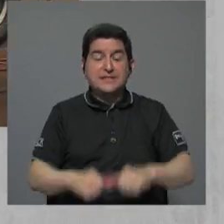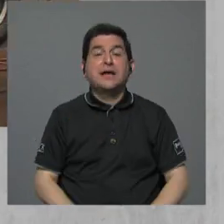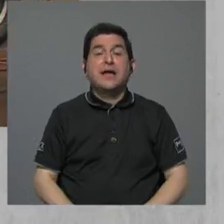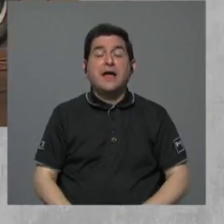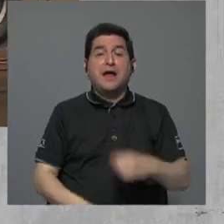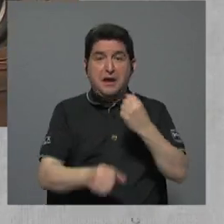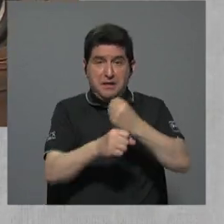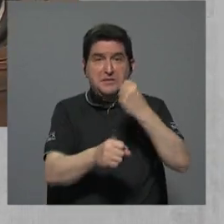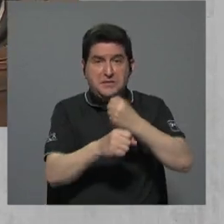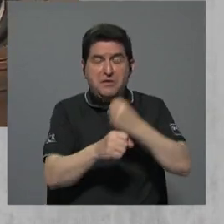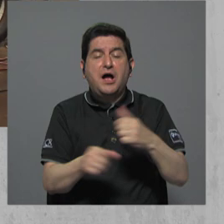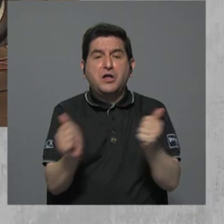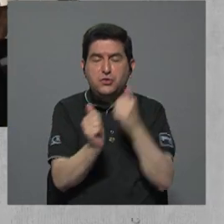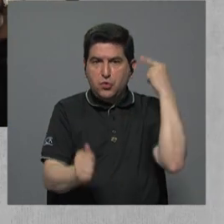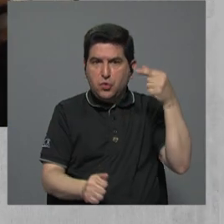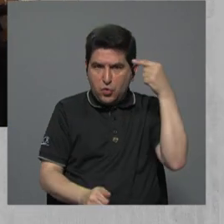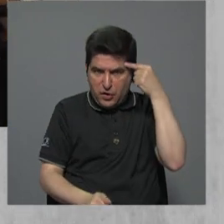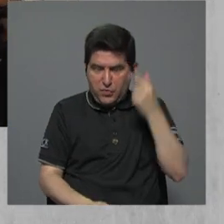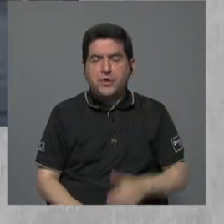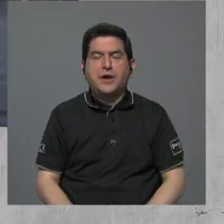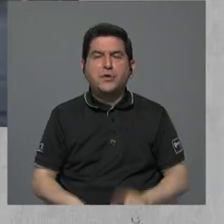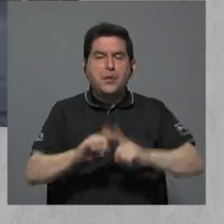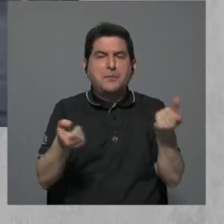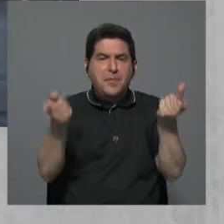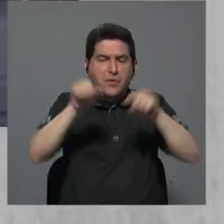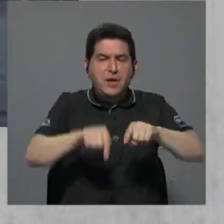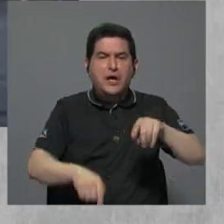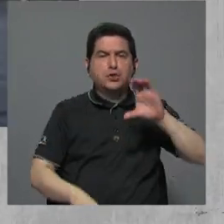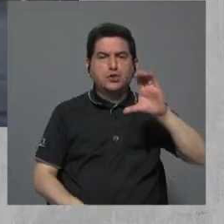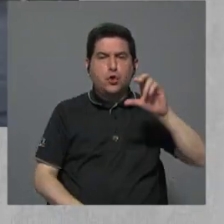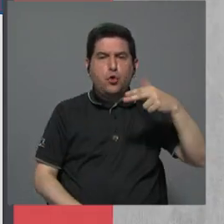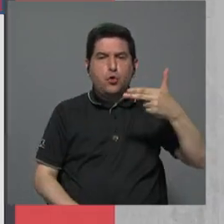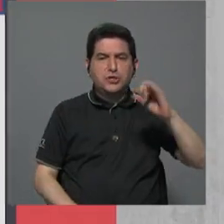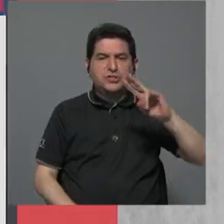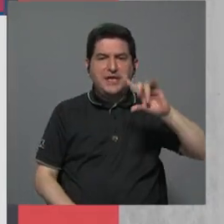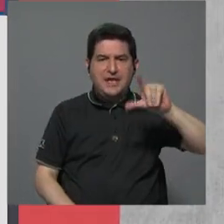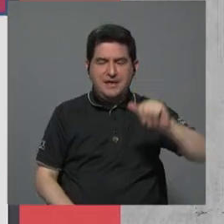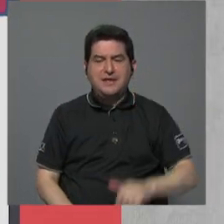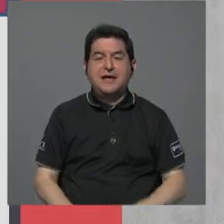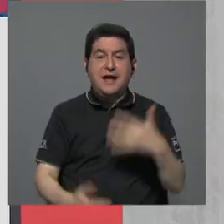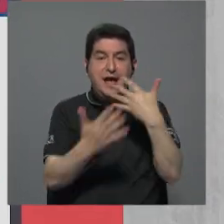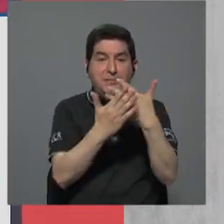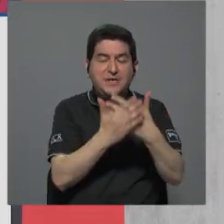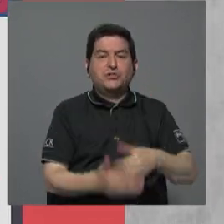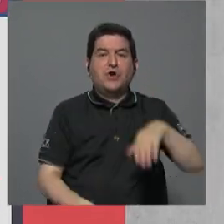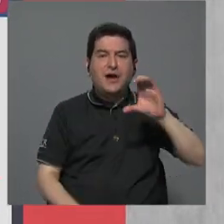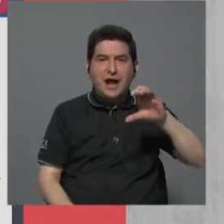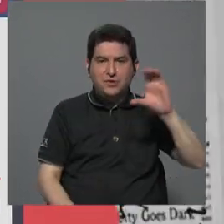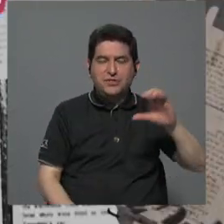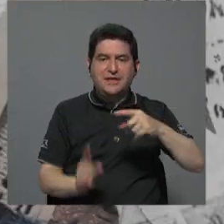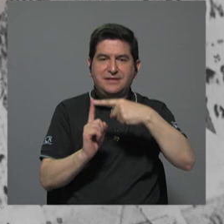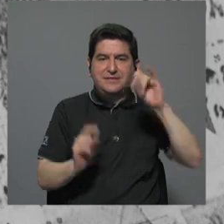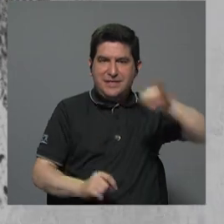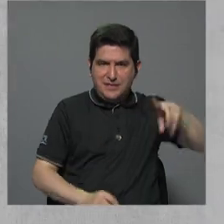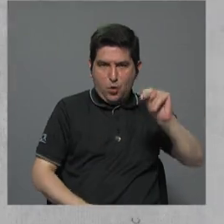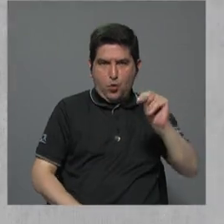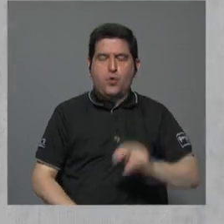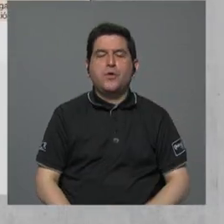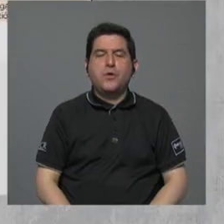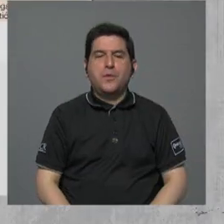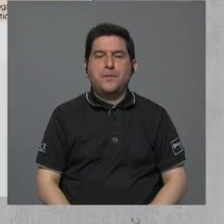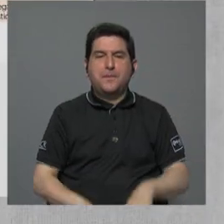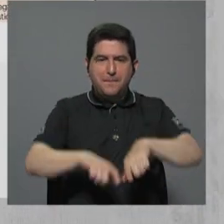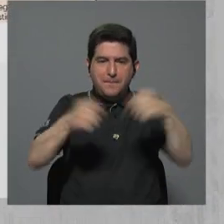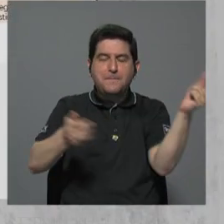por obra pública con el Estado, aunque el caso Cochinilla bastó para poner en prisión preventiva a Carlos Cerdas desde junio. El